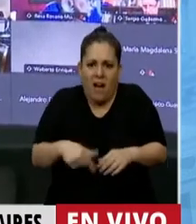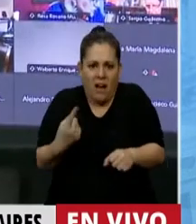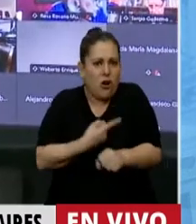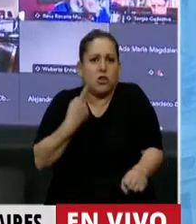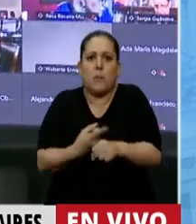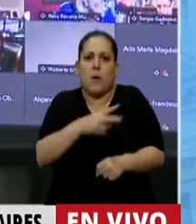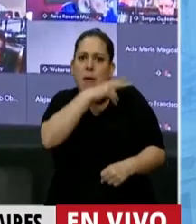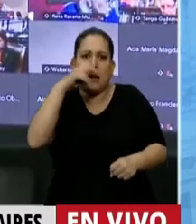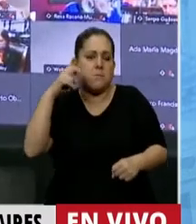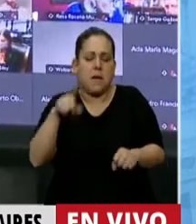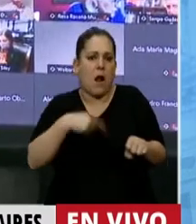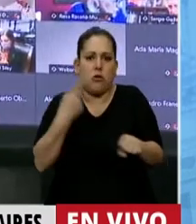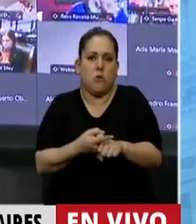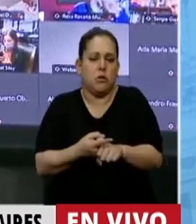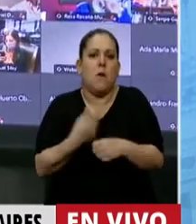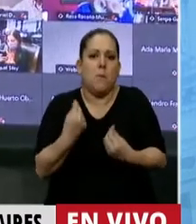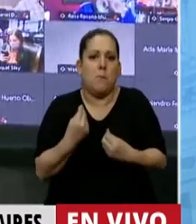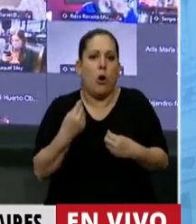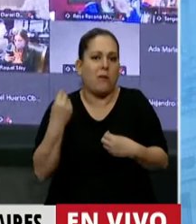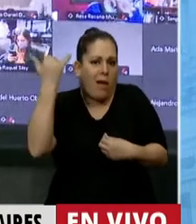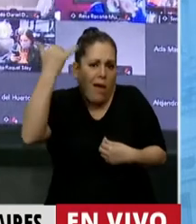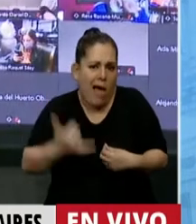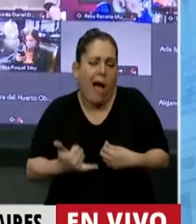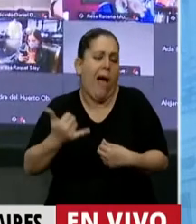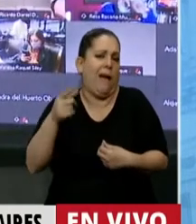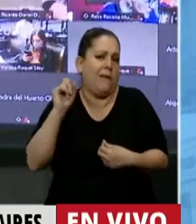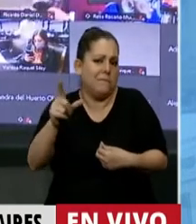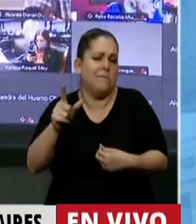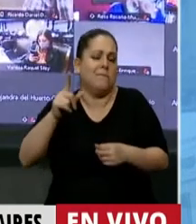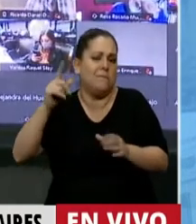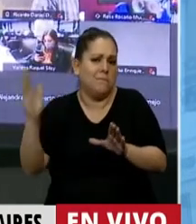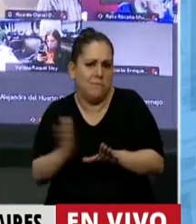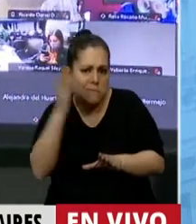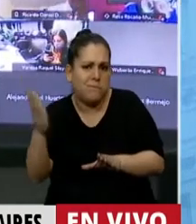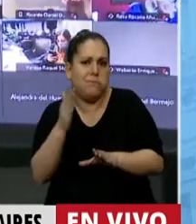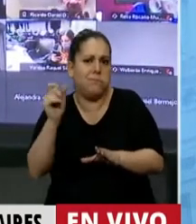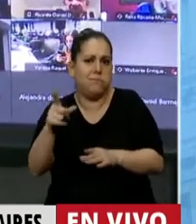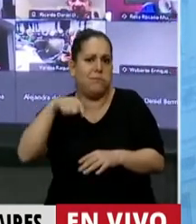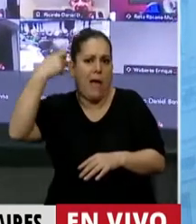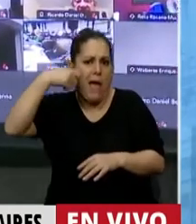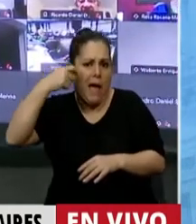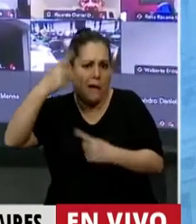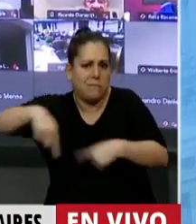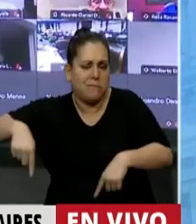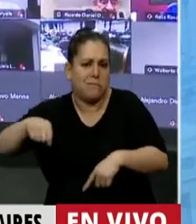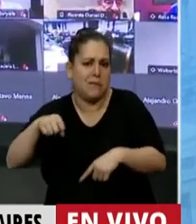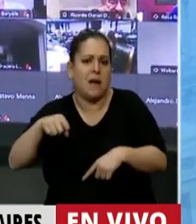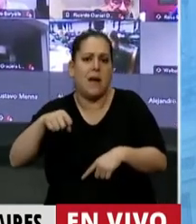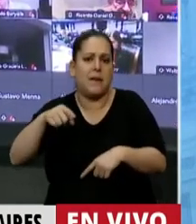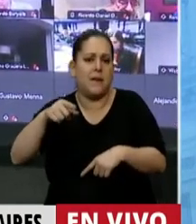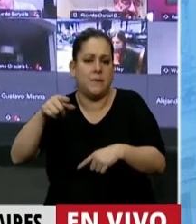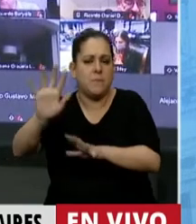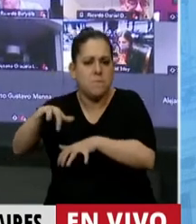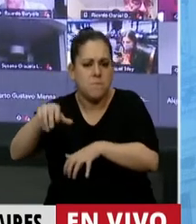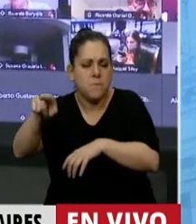respirar. ¿Por qué no se puede respirar? Por el avance de la explotación ganadera, porque la sojización de la